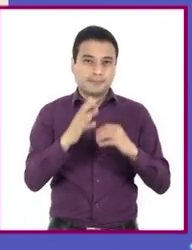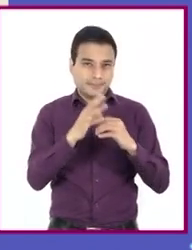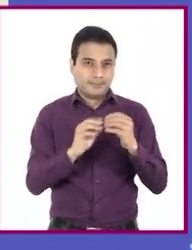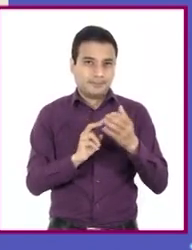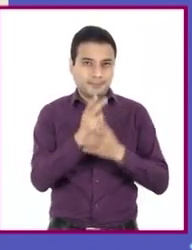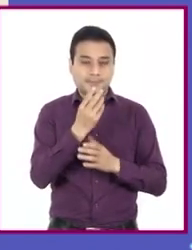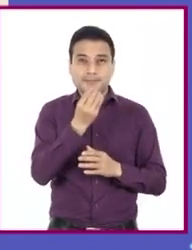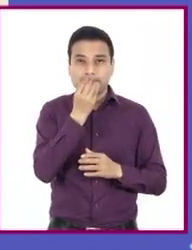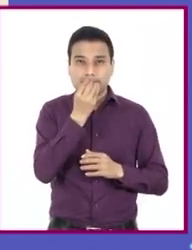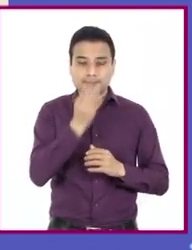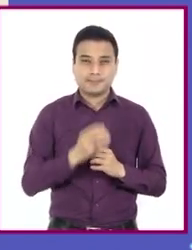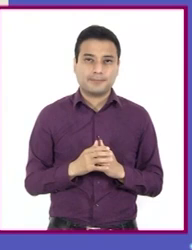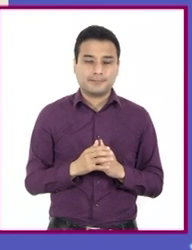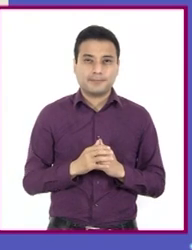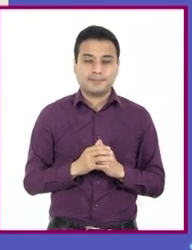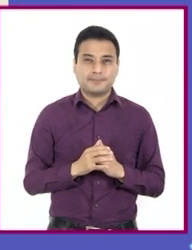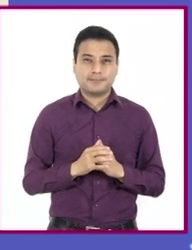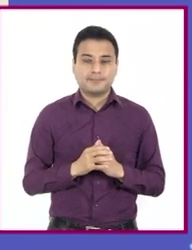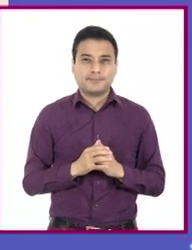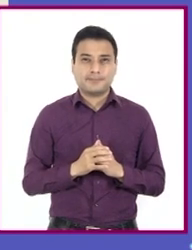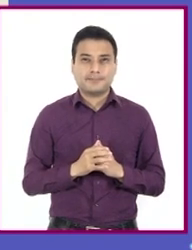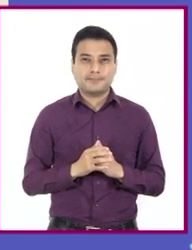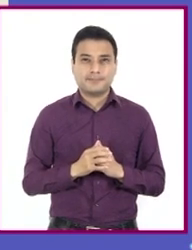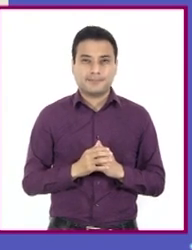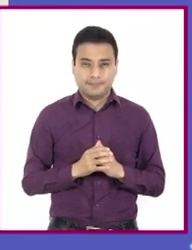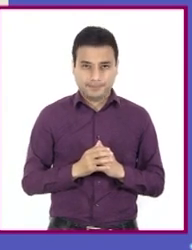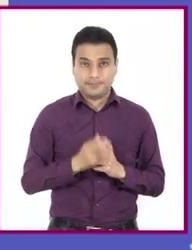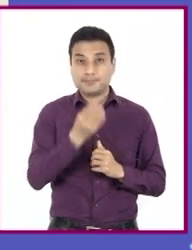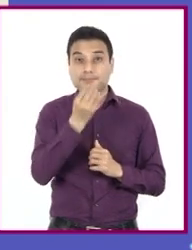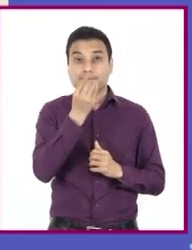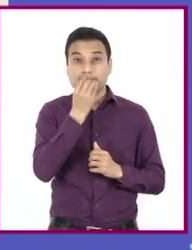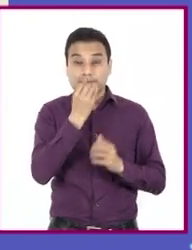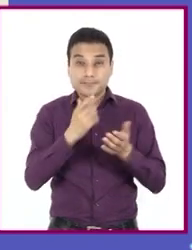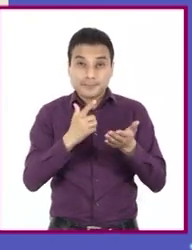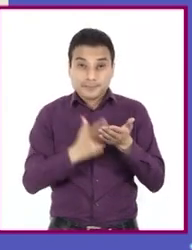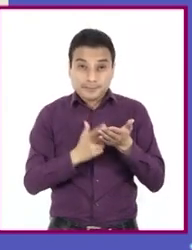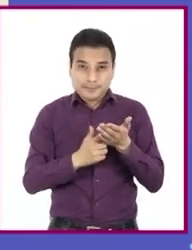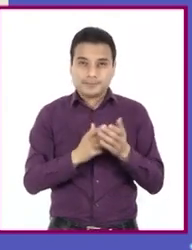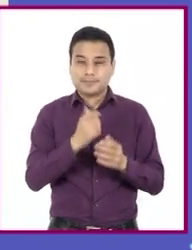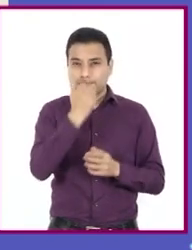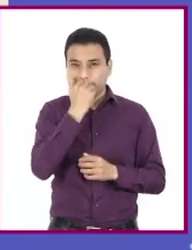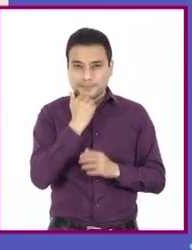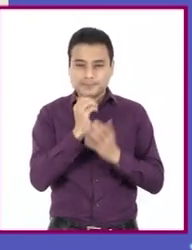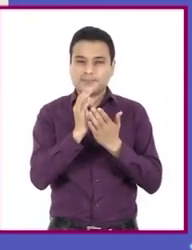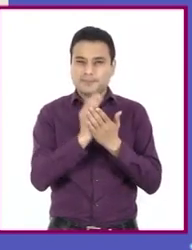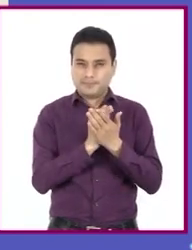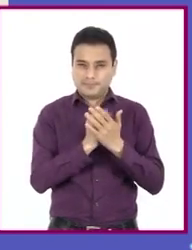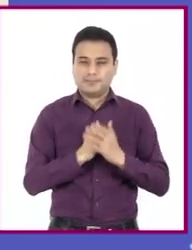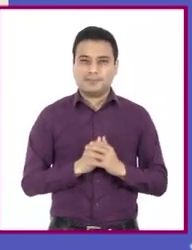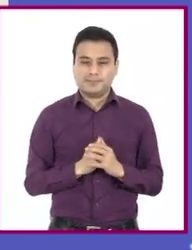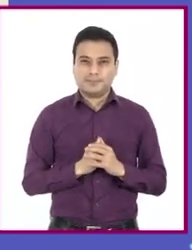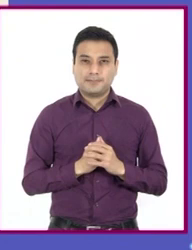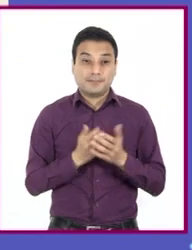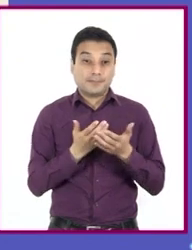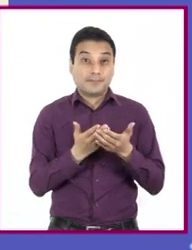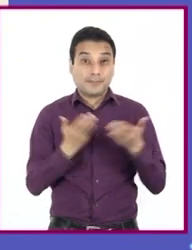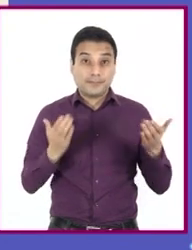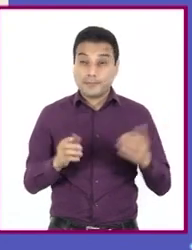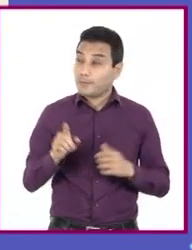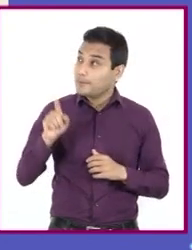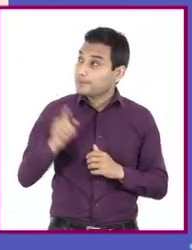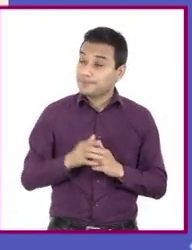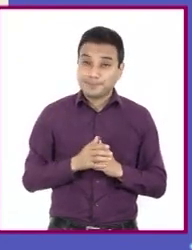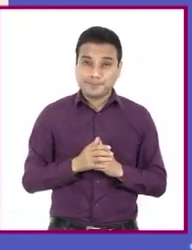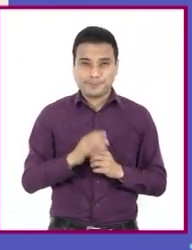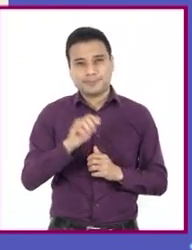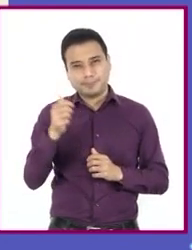frescas. Disminuir el consumo diario de alimentos con alto contenido de grasas y azúcar. Hoy en día el INMEGEN está trabajando con